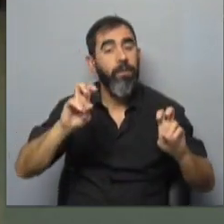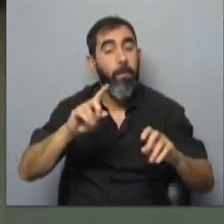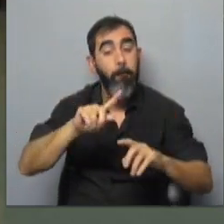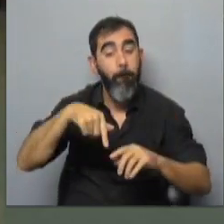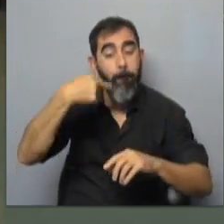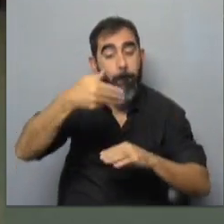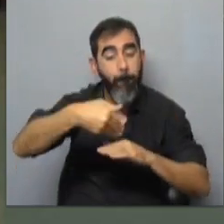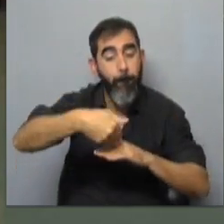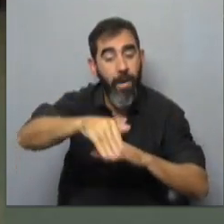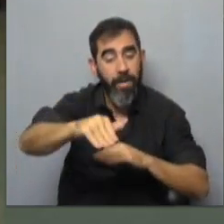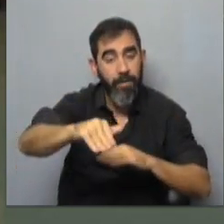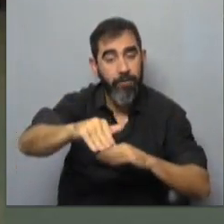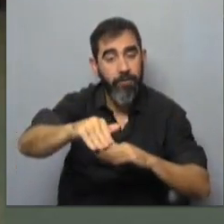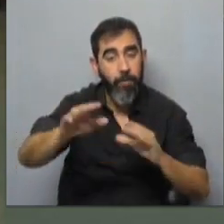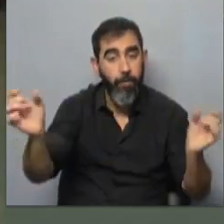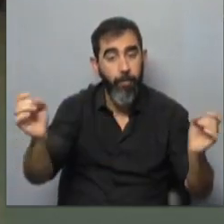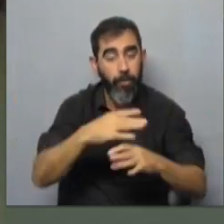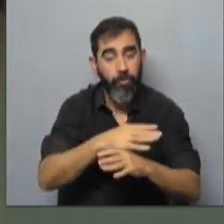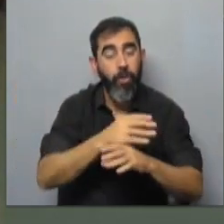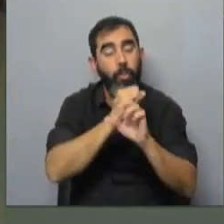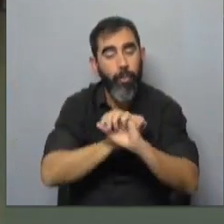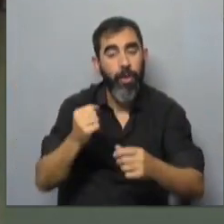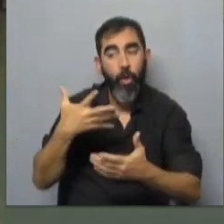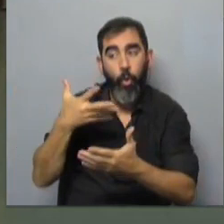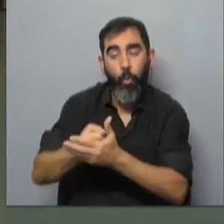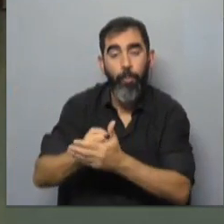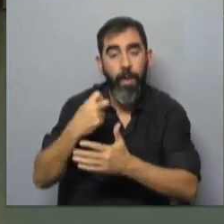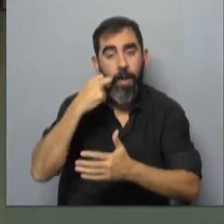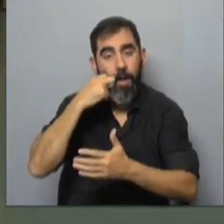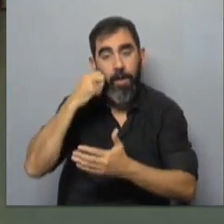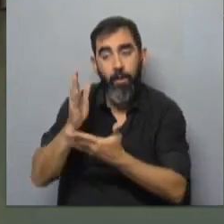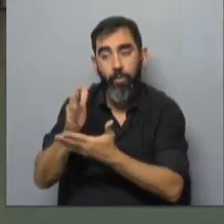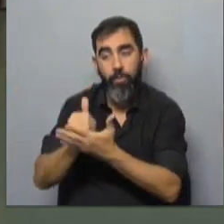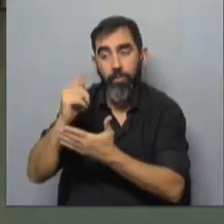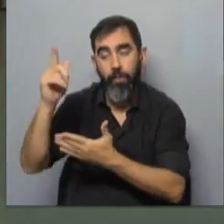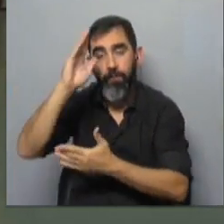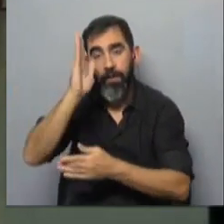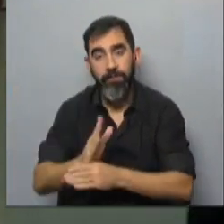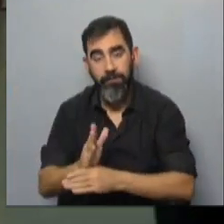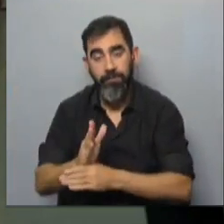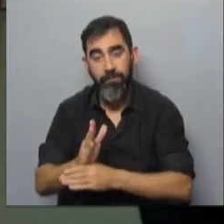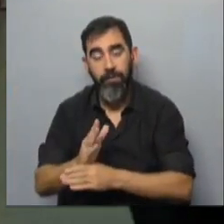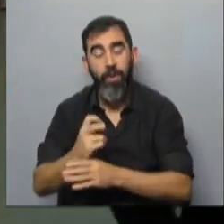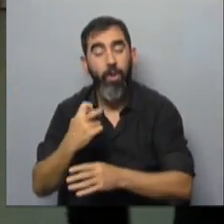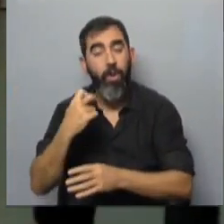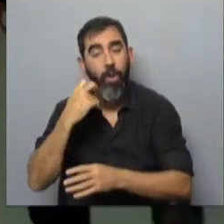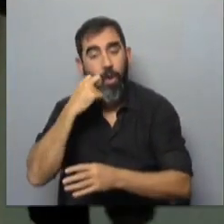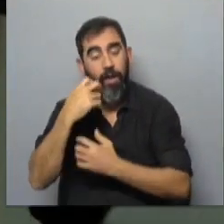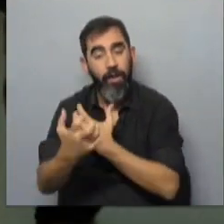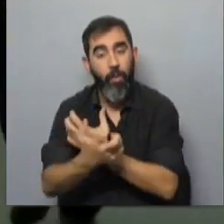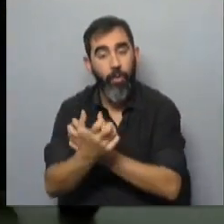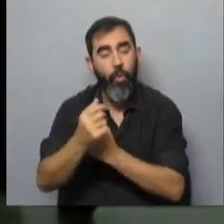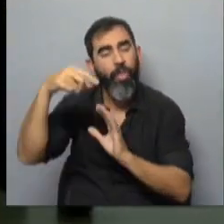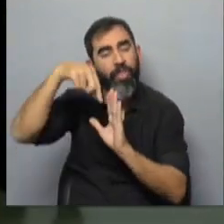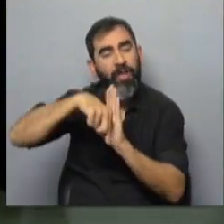mañana una resolución que va a quedar activa hoy se podrá importar carne con hueso desde Brasil, principalmente desde estados del